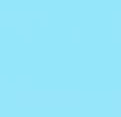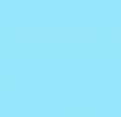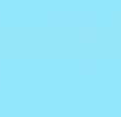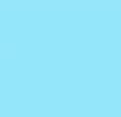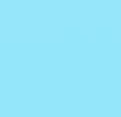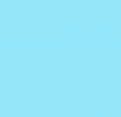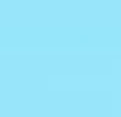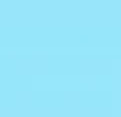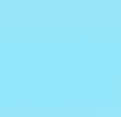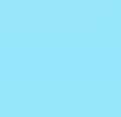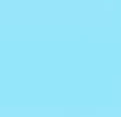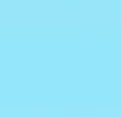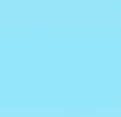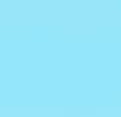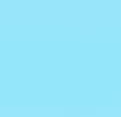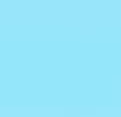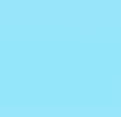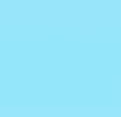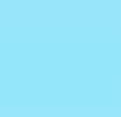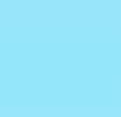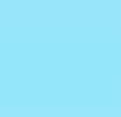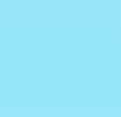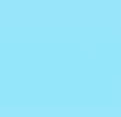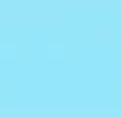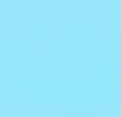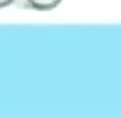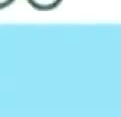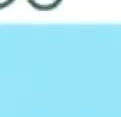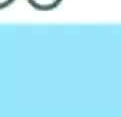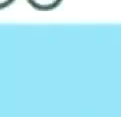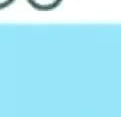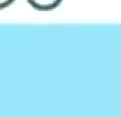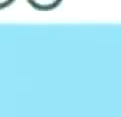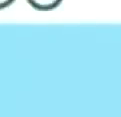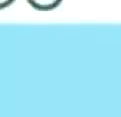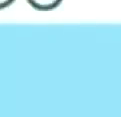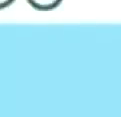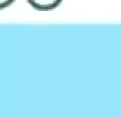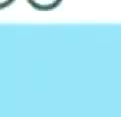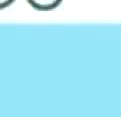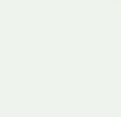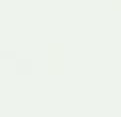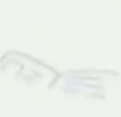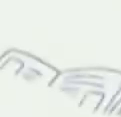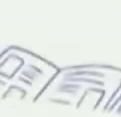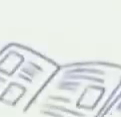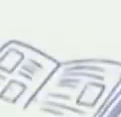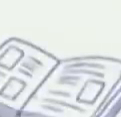por ti Lo haces por todos Sabemos como hacerlo Cuidémonos